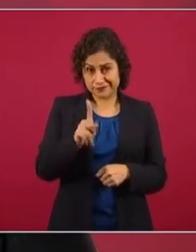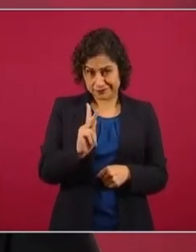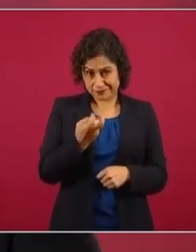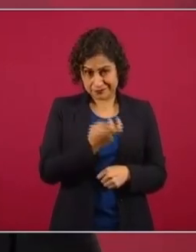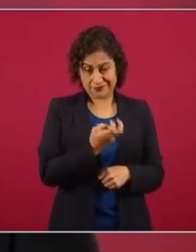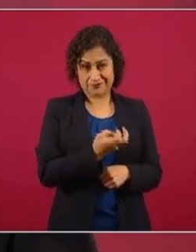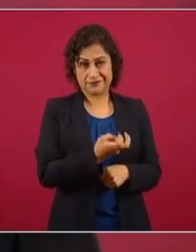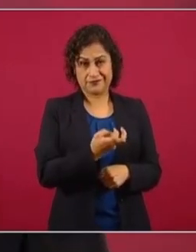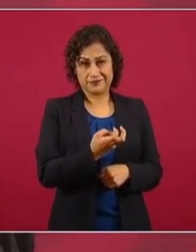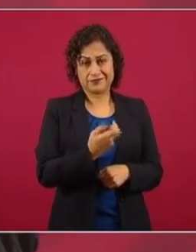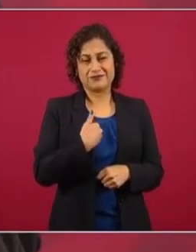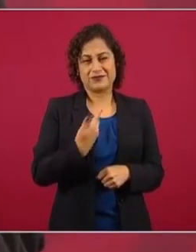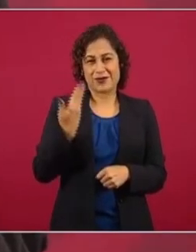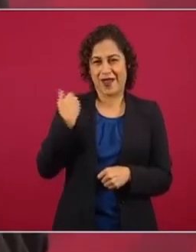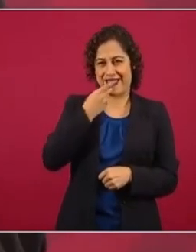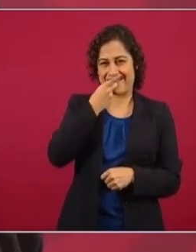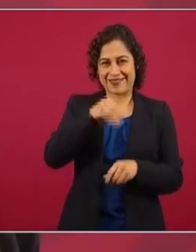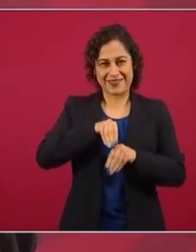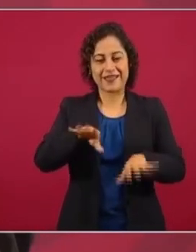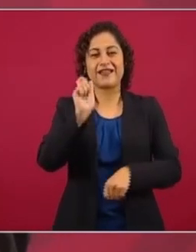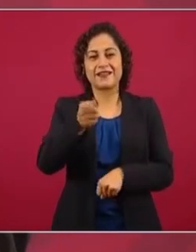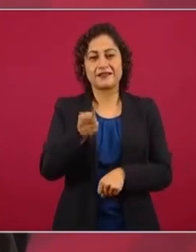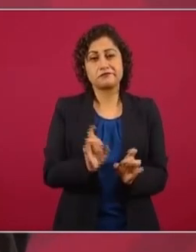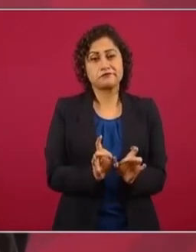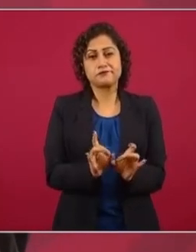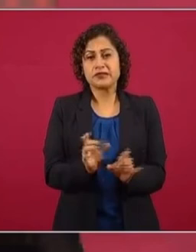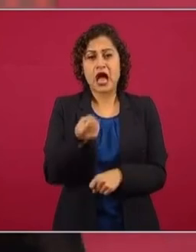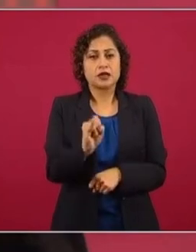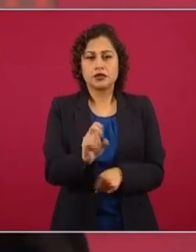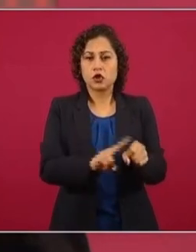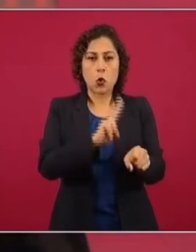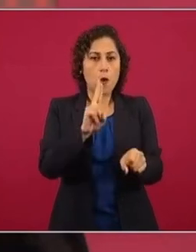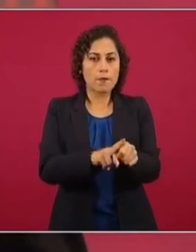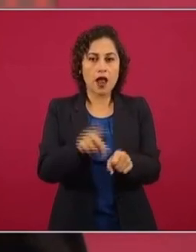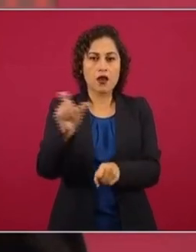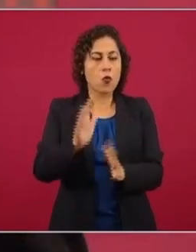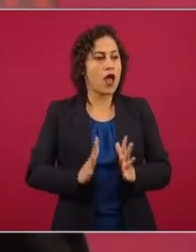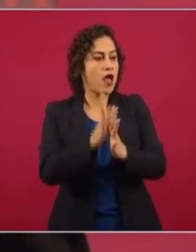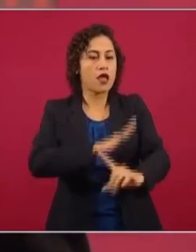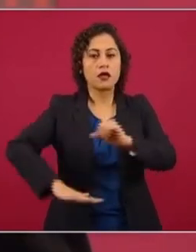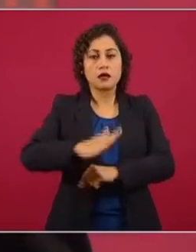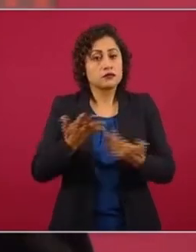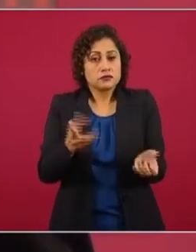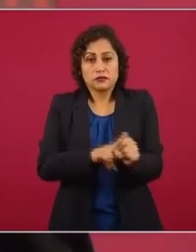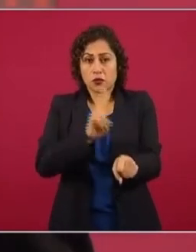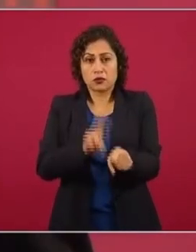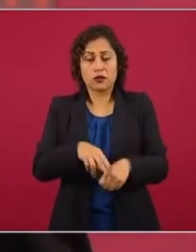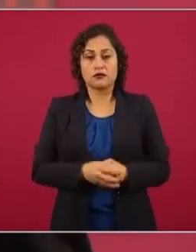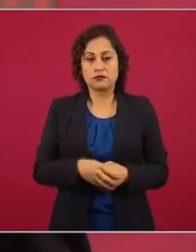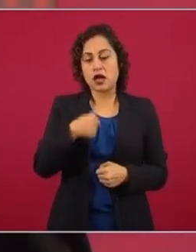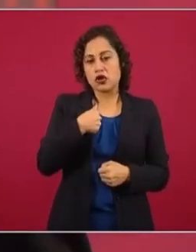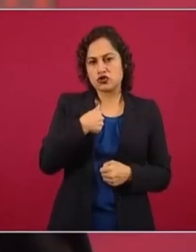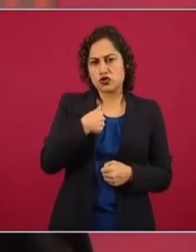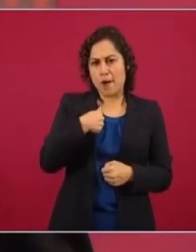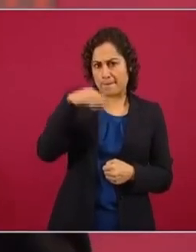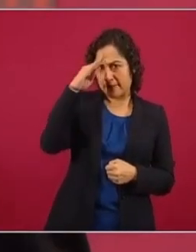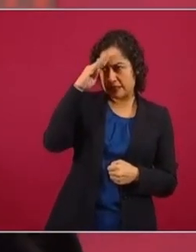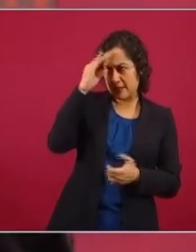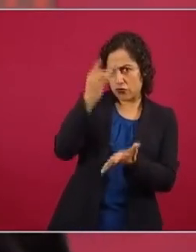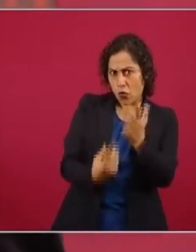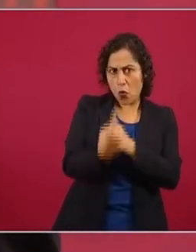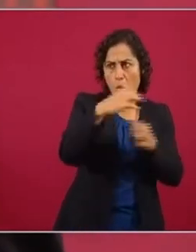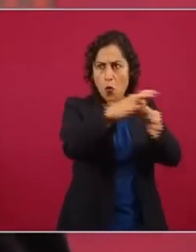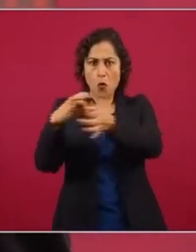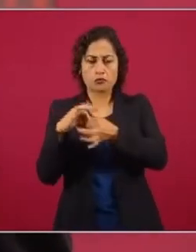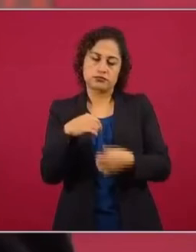Pero eso, como lo dije en el informe, es consustancial a la democracia. No creo en el pensamiento único, ni